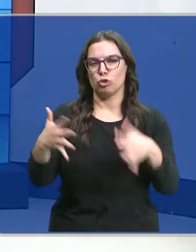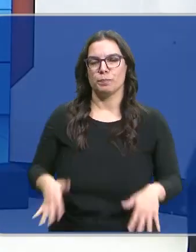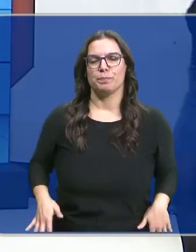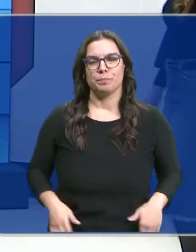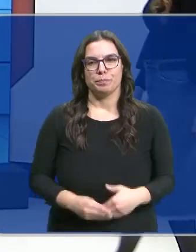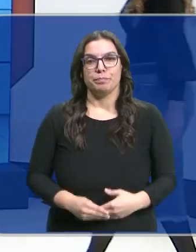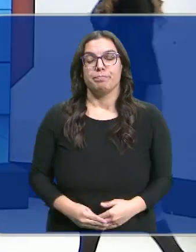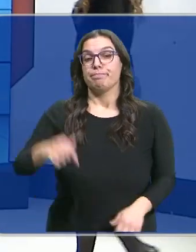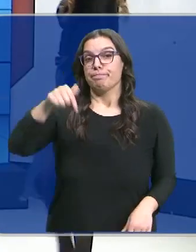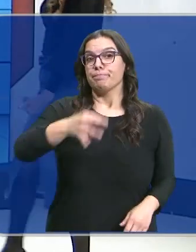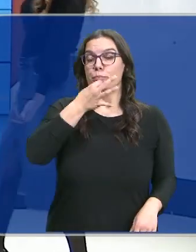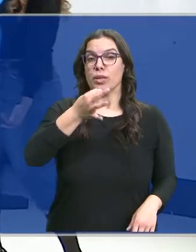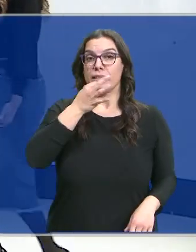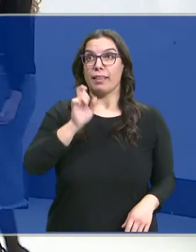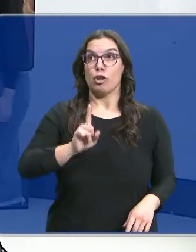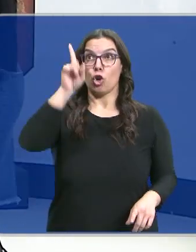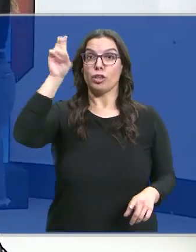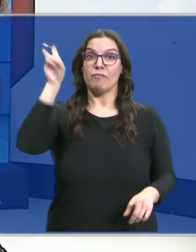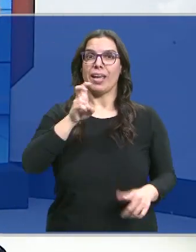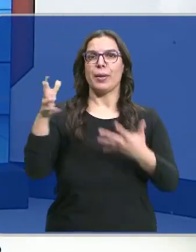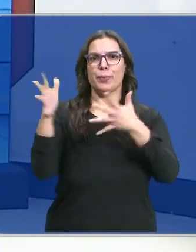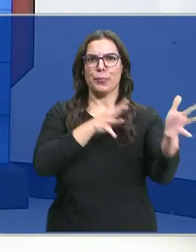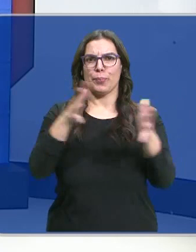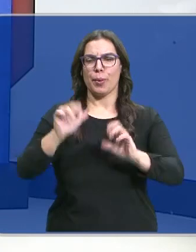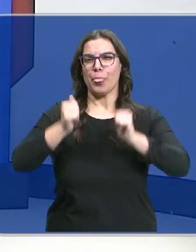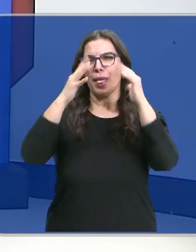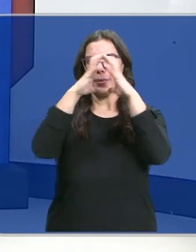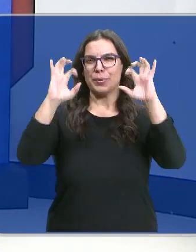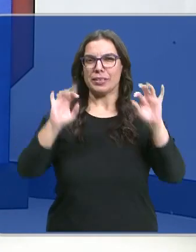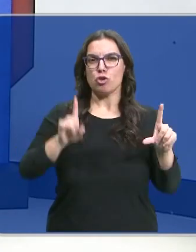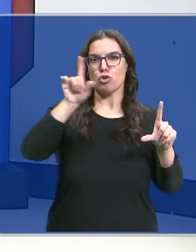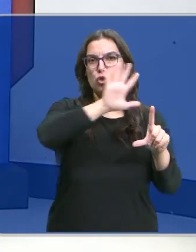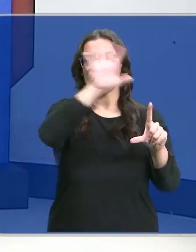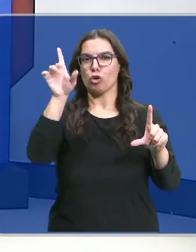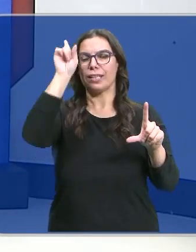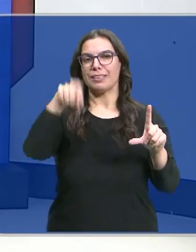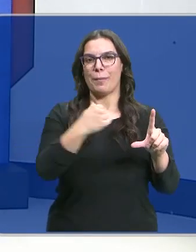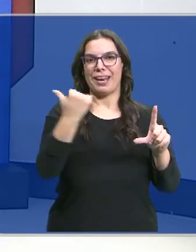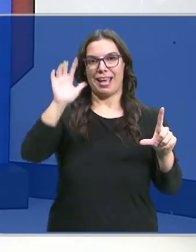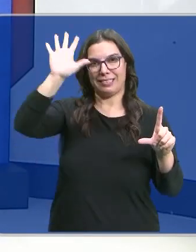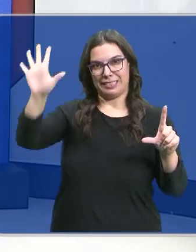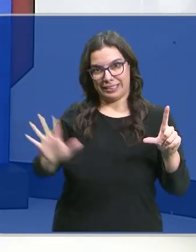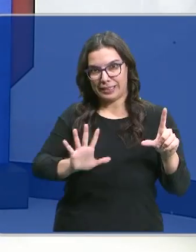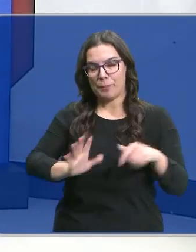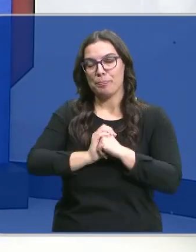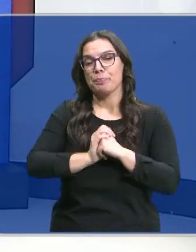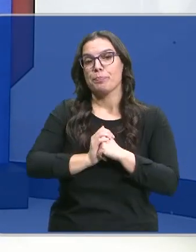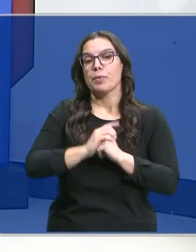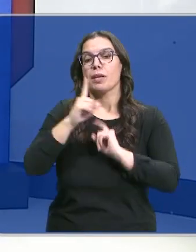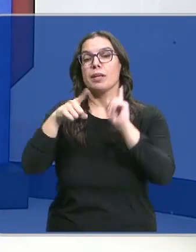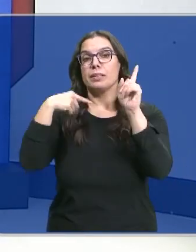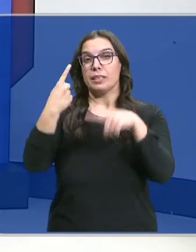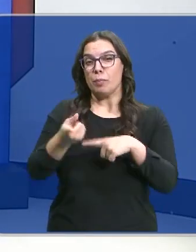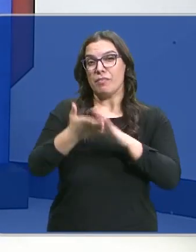Esta tarde, esa entrada de norte nos deja esa nubosidad, especialmente en el extremo norte y también en el este de la comunidad. Irá a menos durante